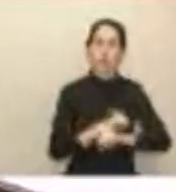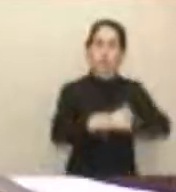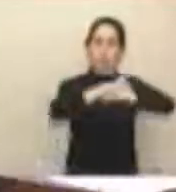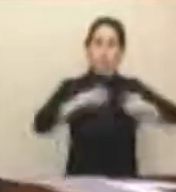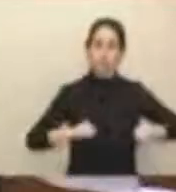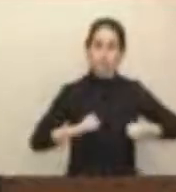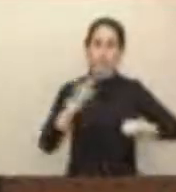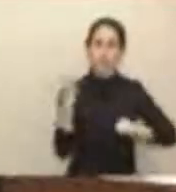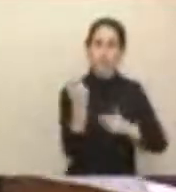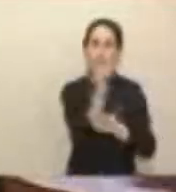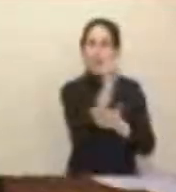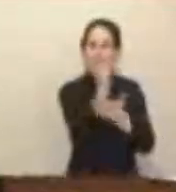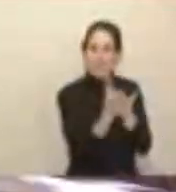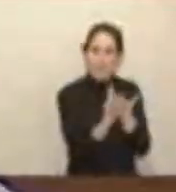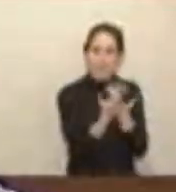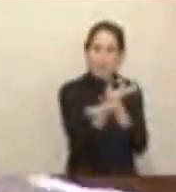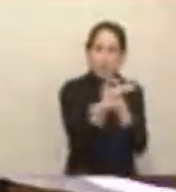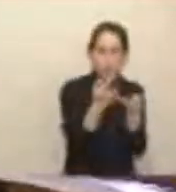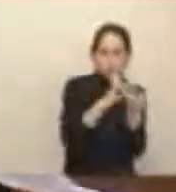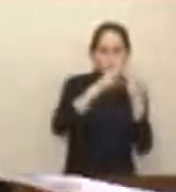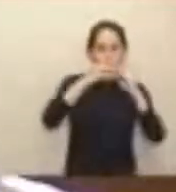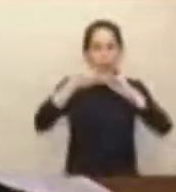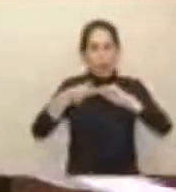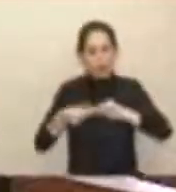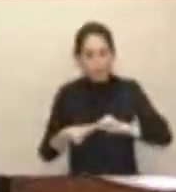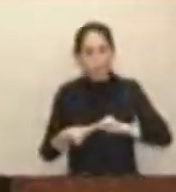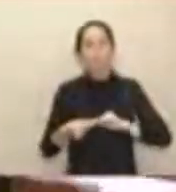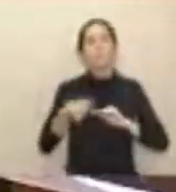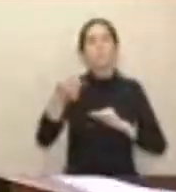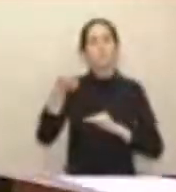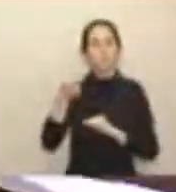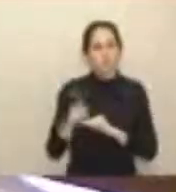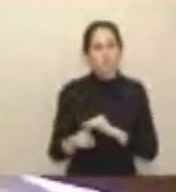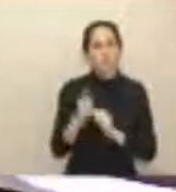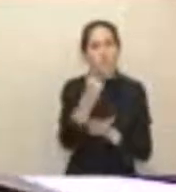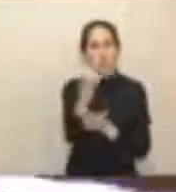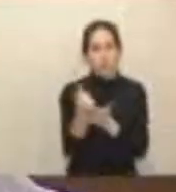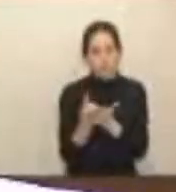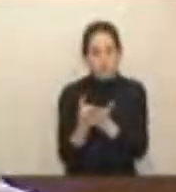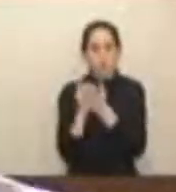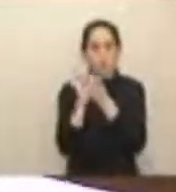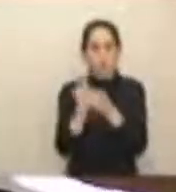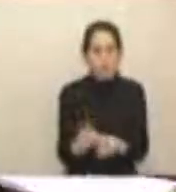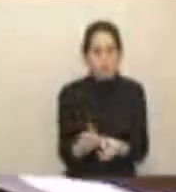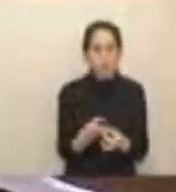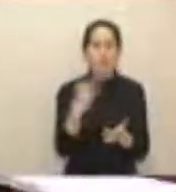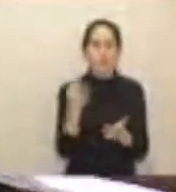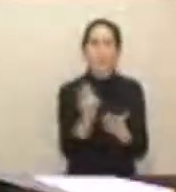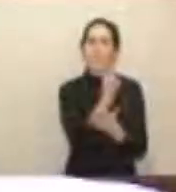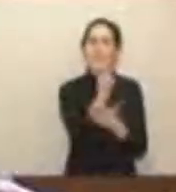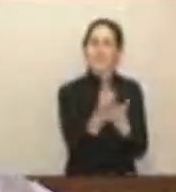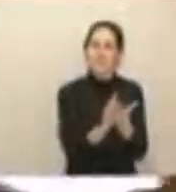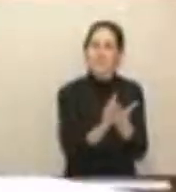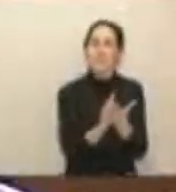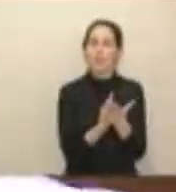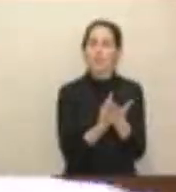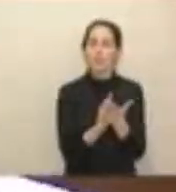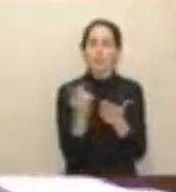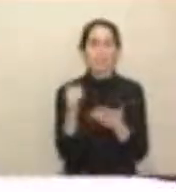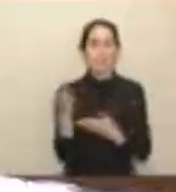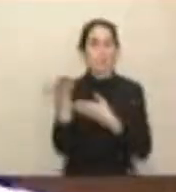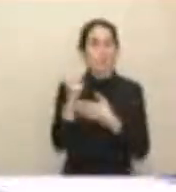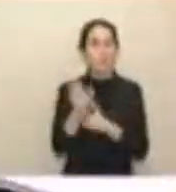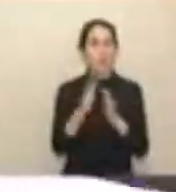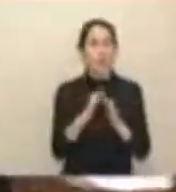de diseñar adecuadamente y también con soporte presupuestario, que ha de diseñar y plantear ante esta